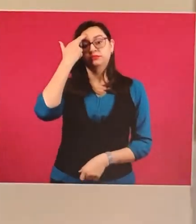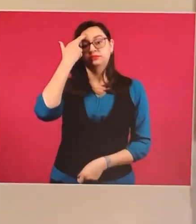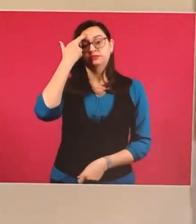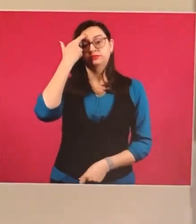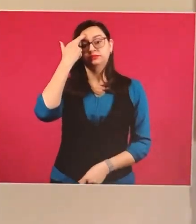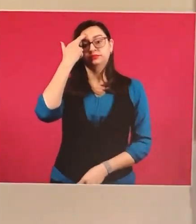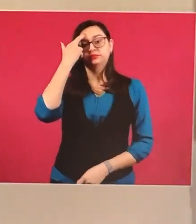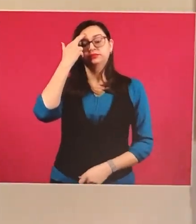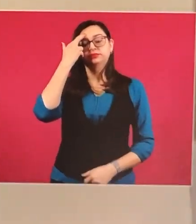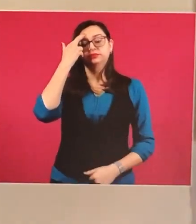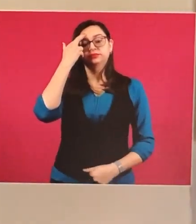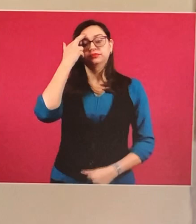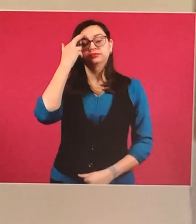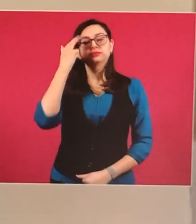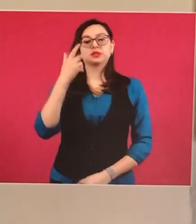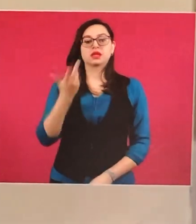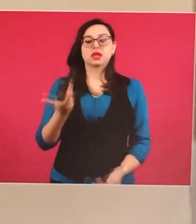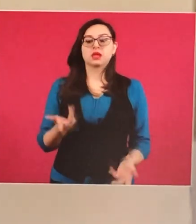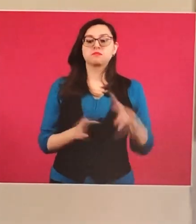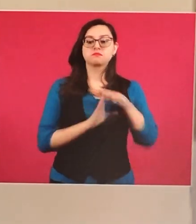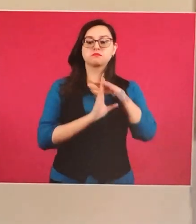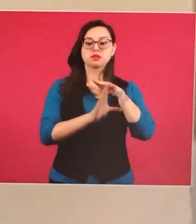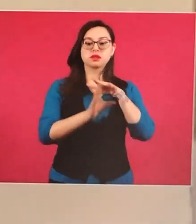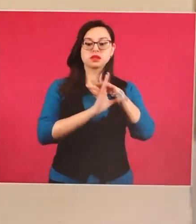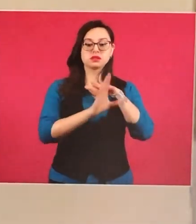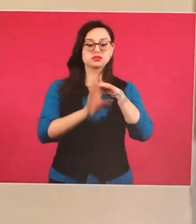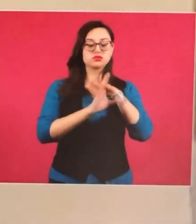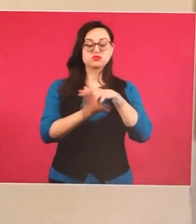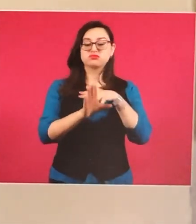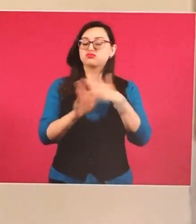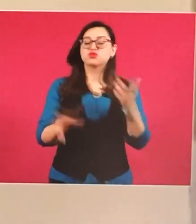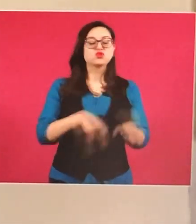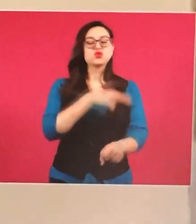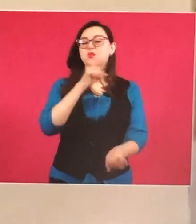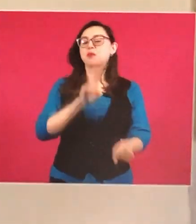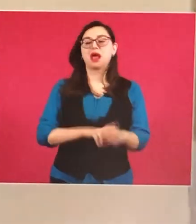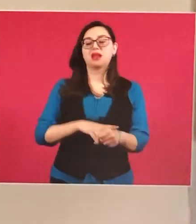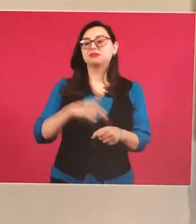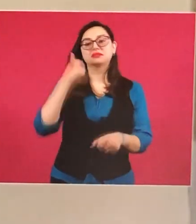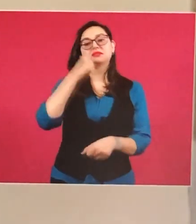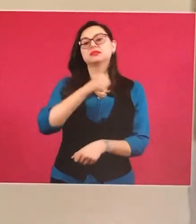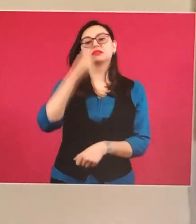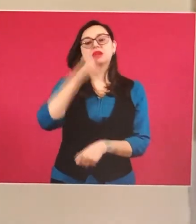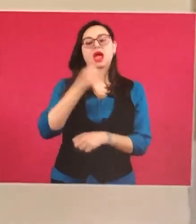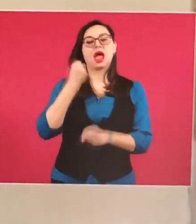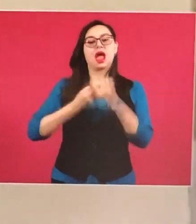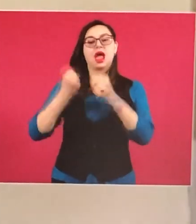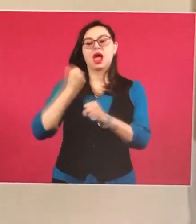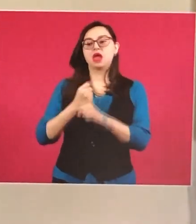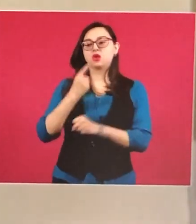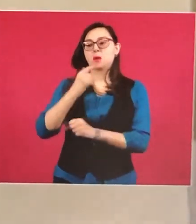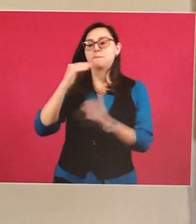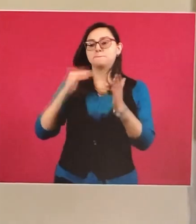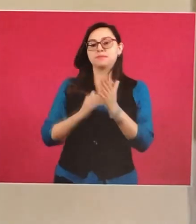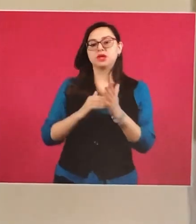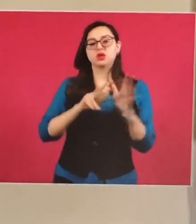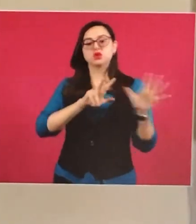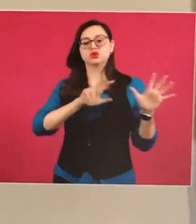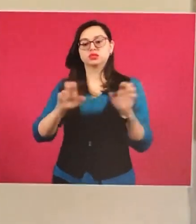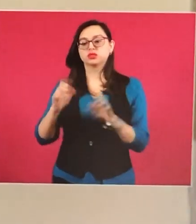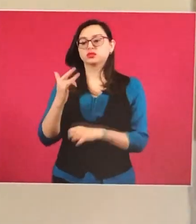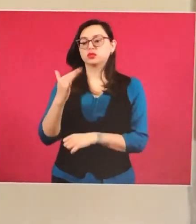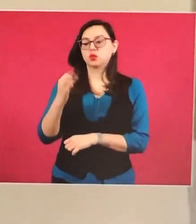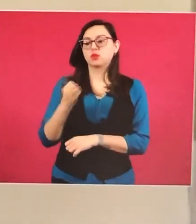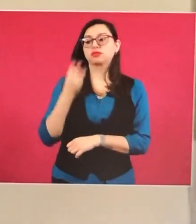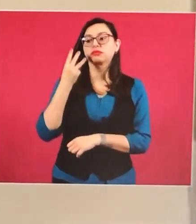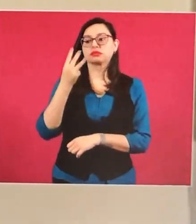al norte está en nuestra historia. El propio Benito Juárez sobrevivió en 1853, casi dos años,